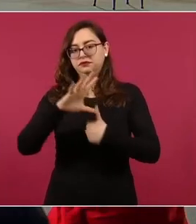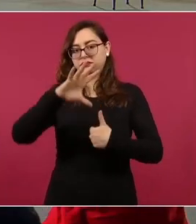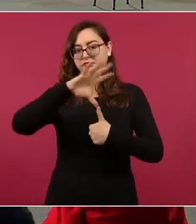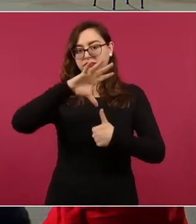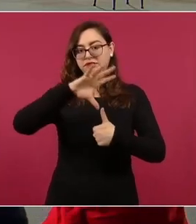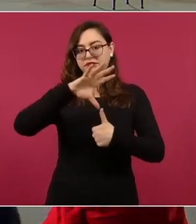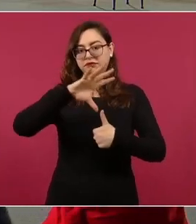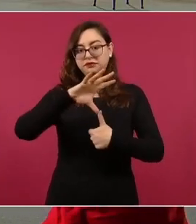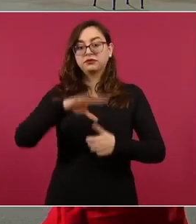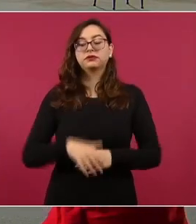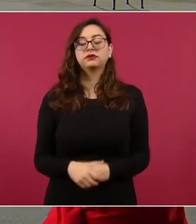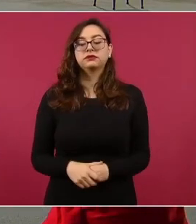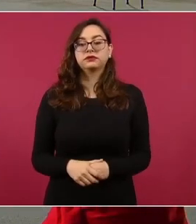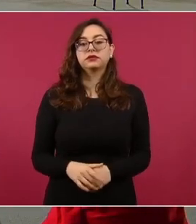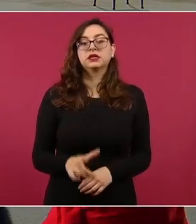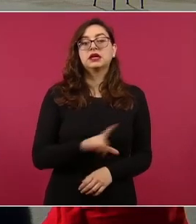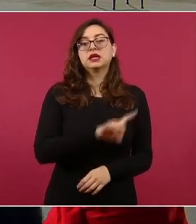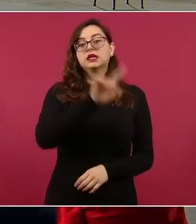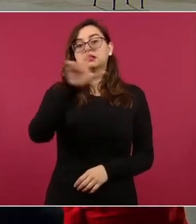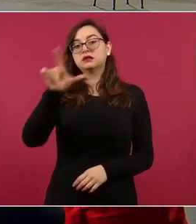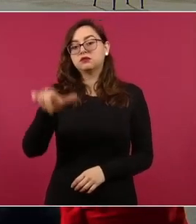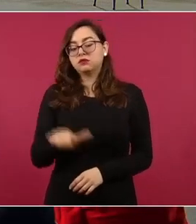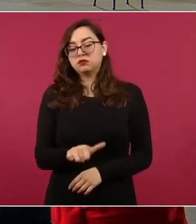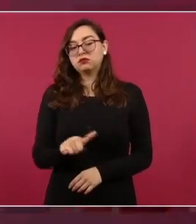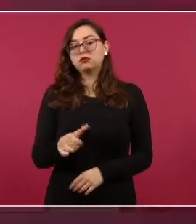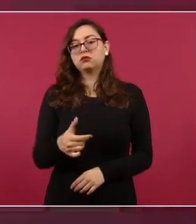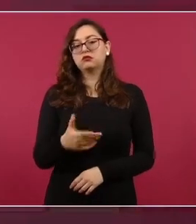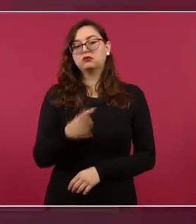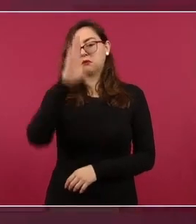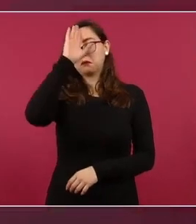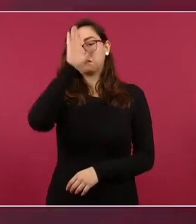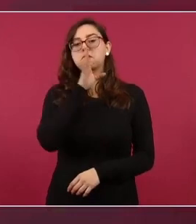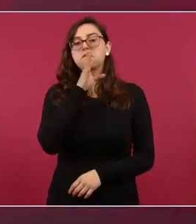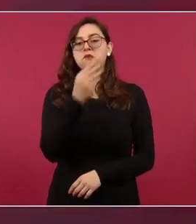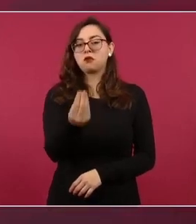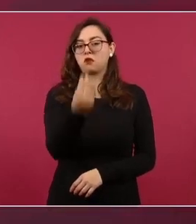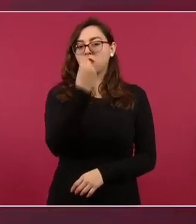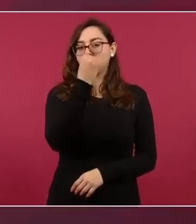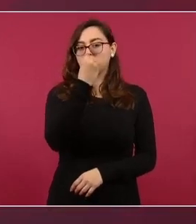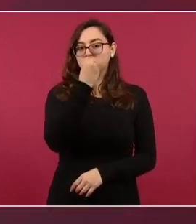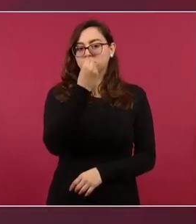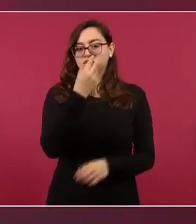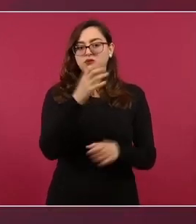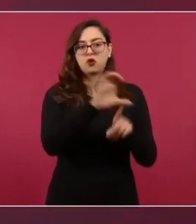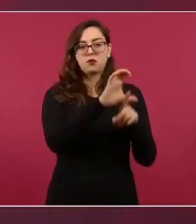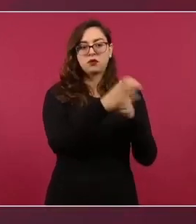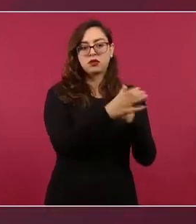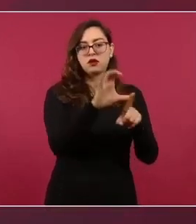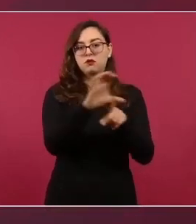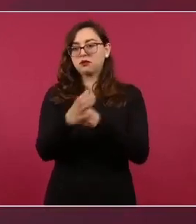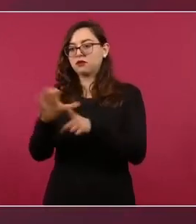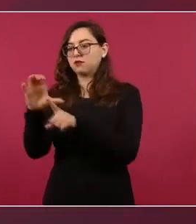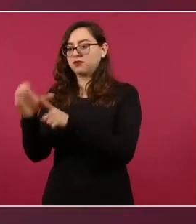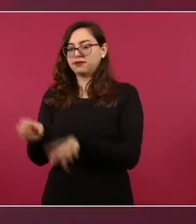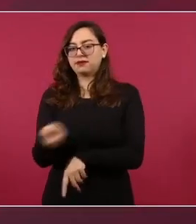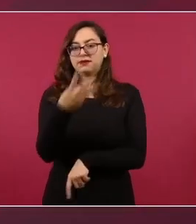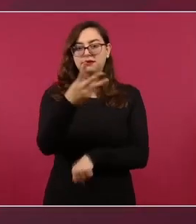Posteriormente vamos a tener un almuerzo de trabajo con las delegaciones de los tres países.